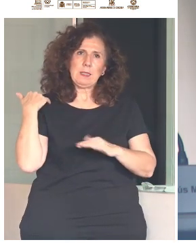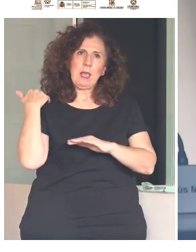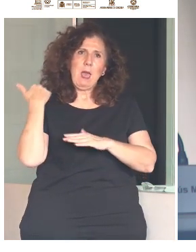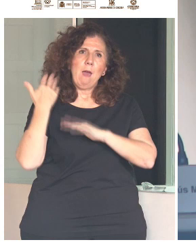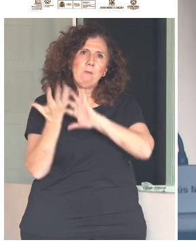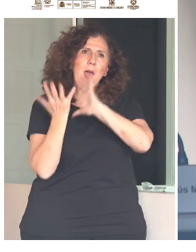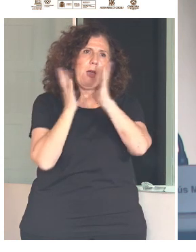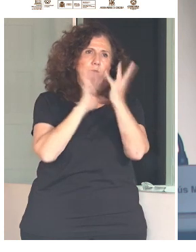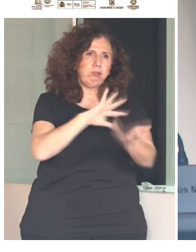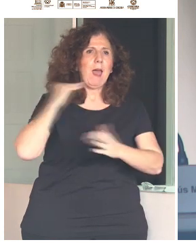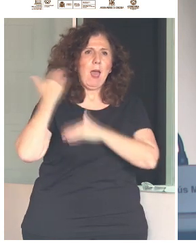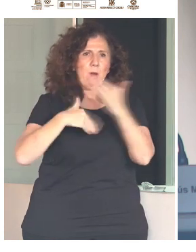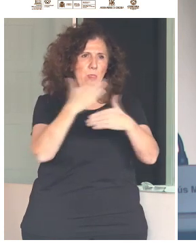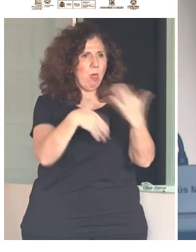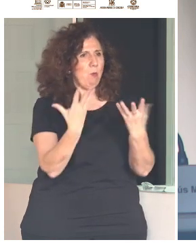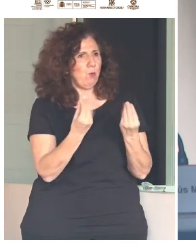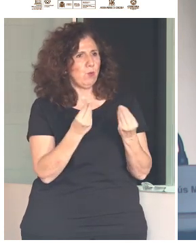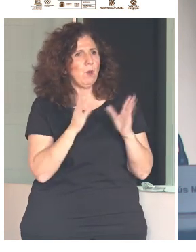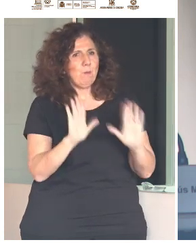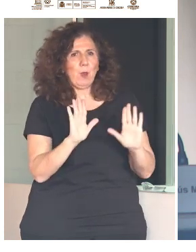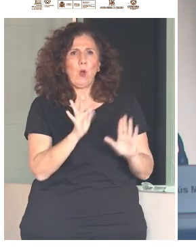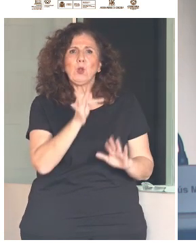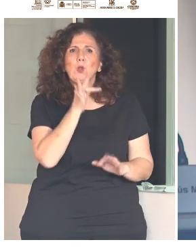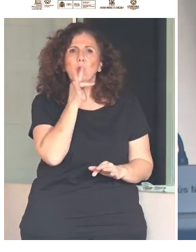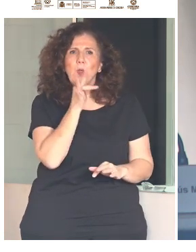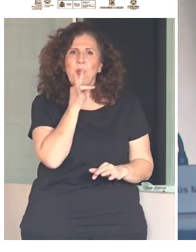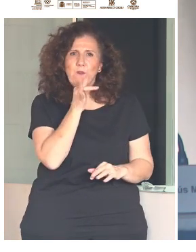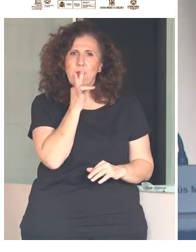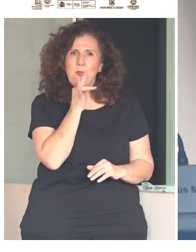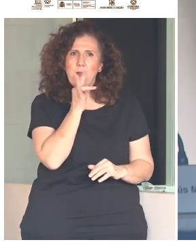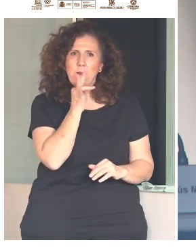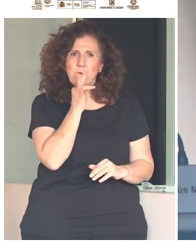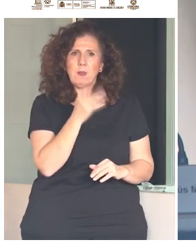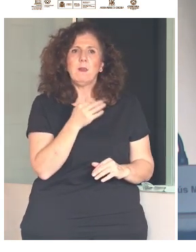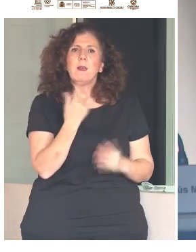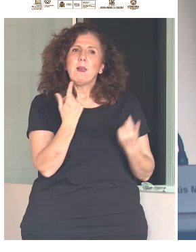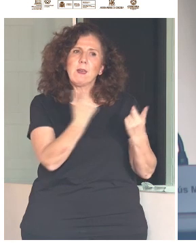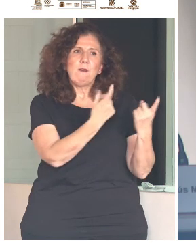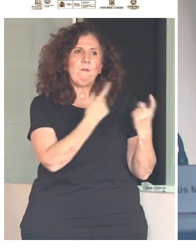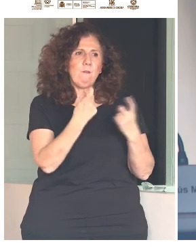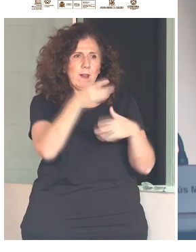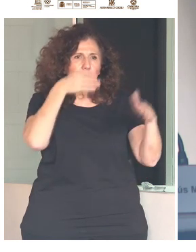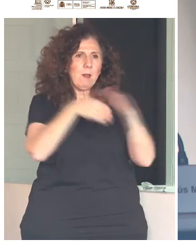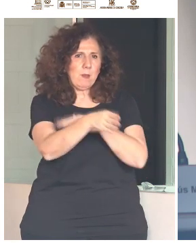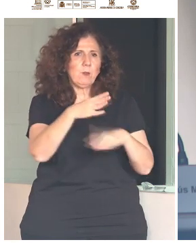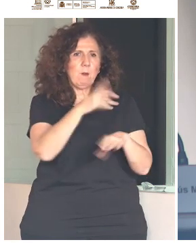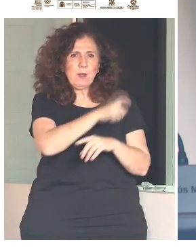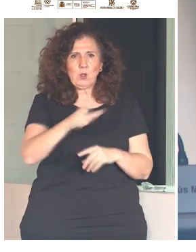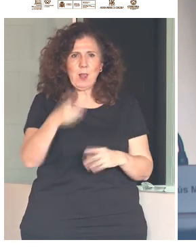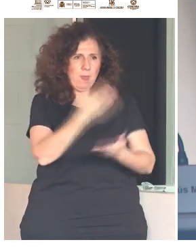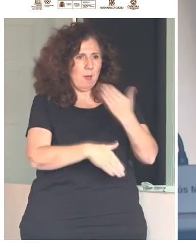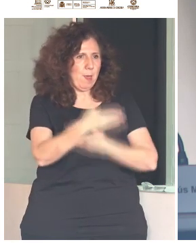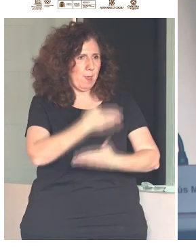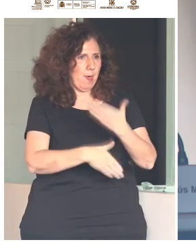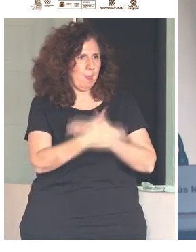resumir aún todavía como el prohibido el paso a todas las personas con discapacidad. Toda persona